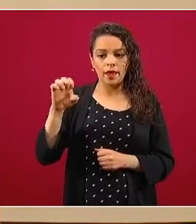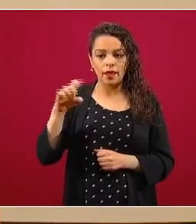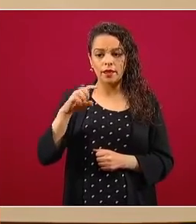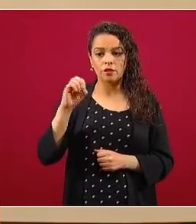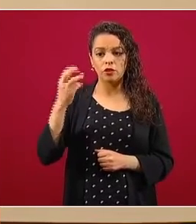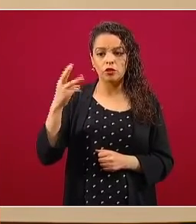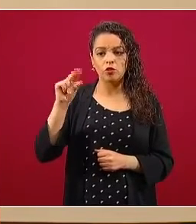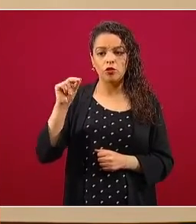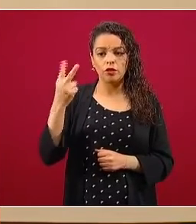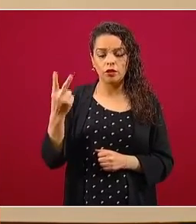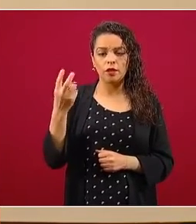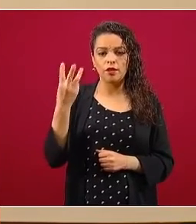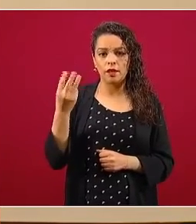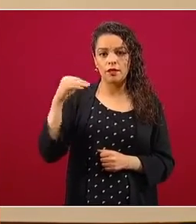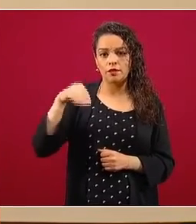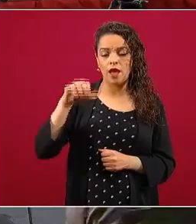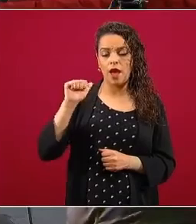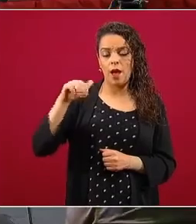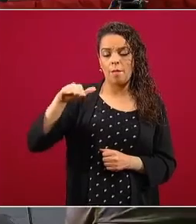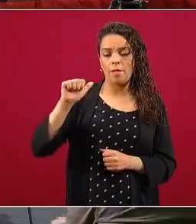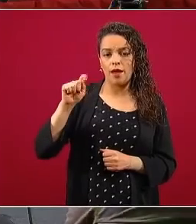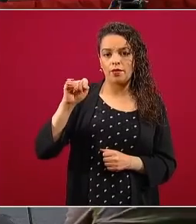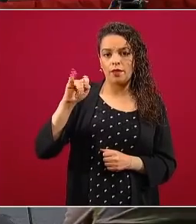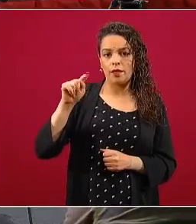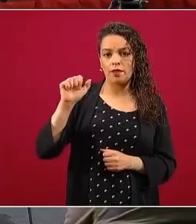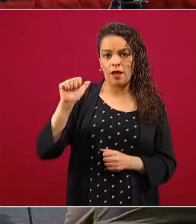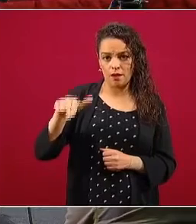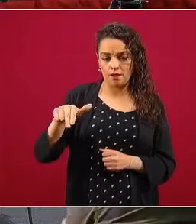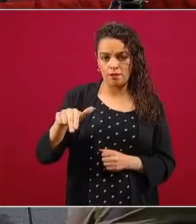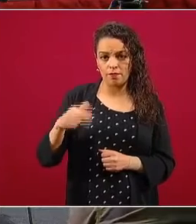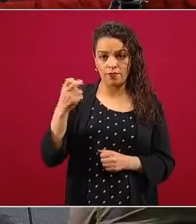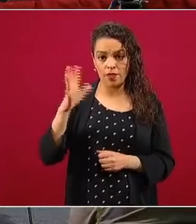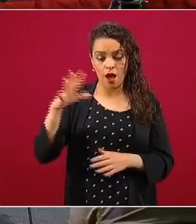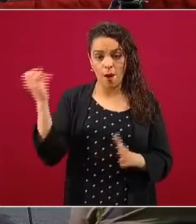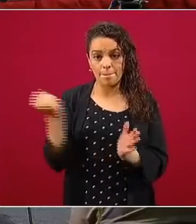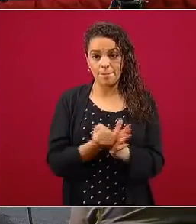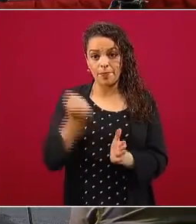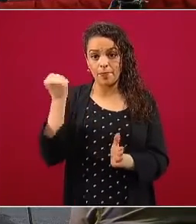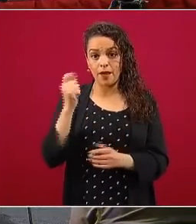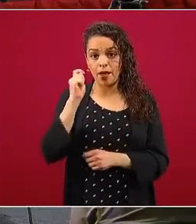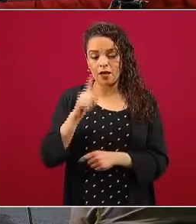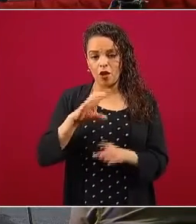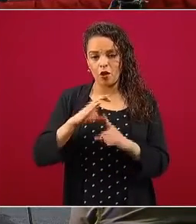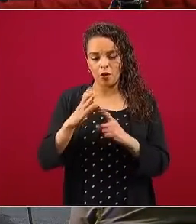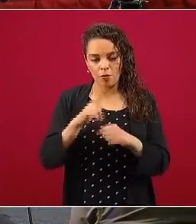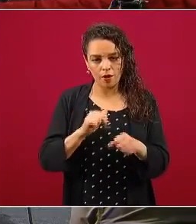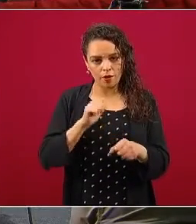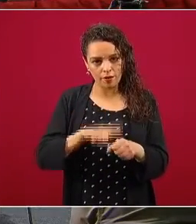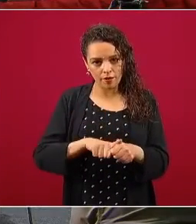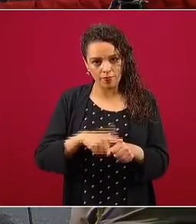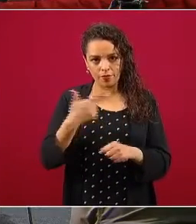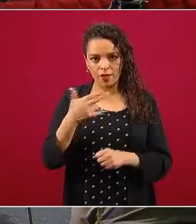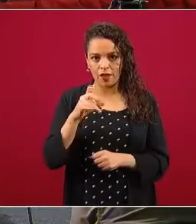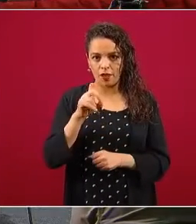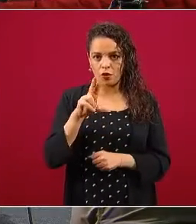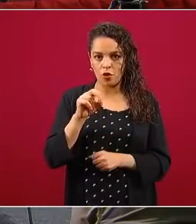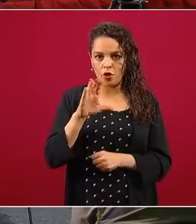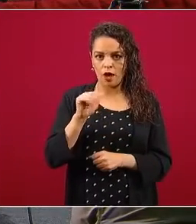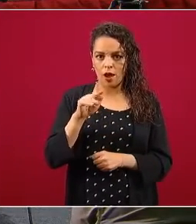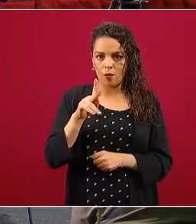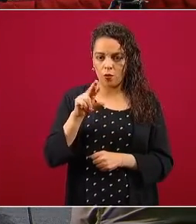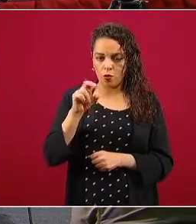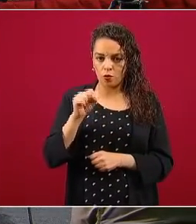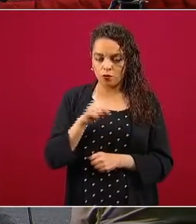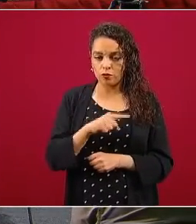-3M-AMATITAN, siendo aprobados por la Comisión Nacional de Hidrocarburos el 11 de febrero de 2019.